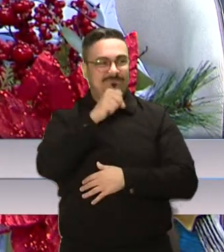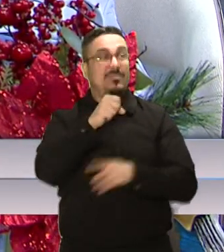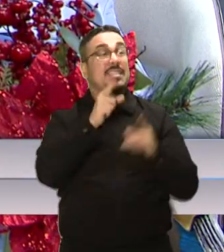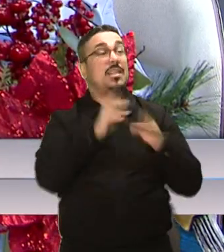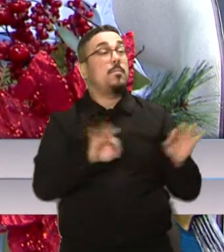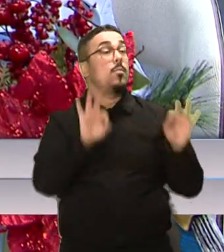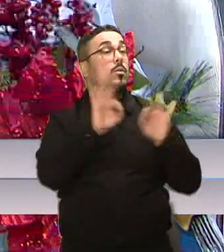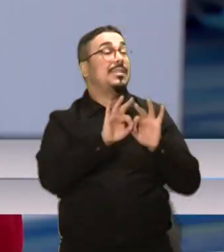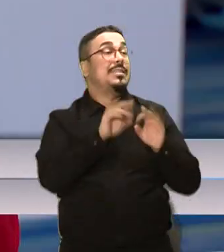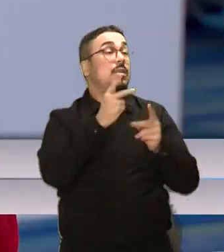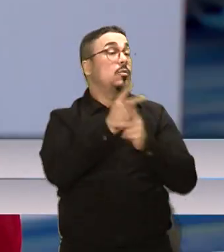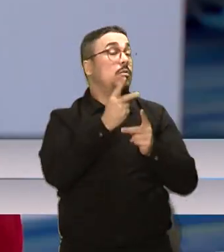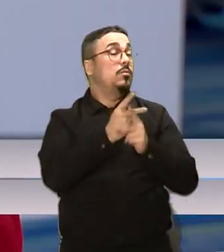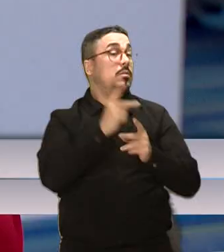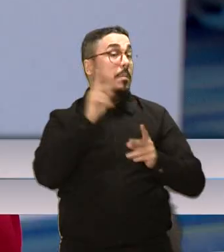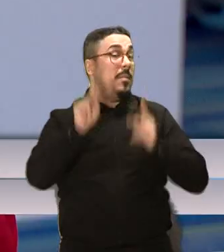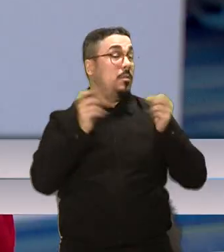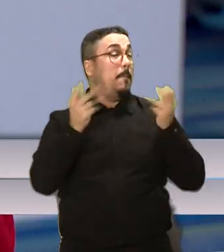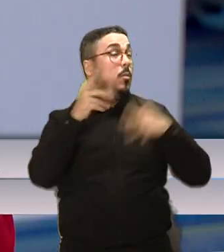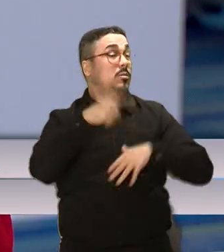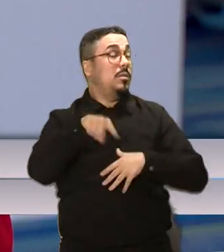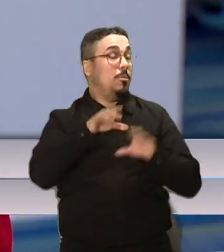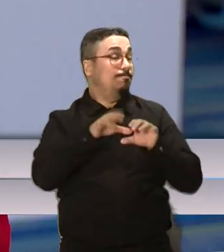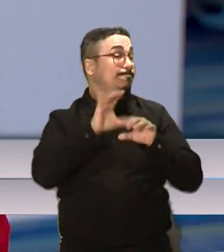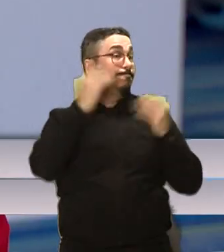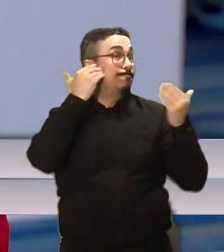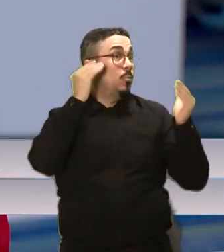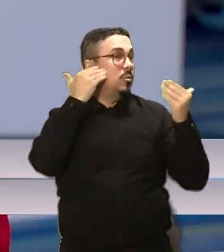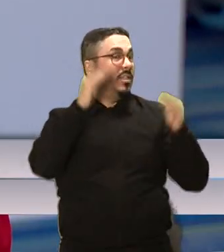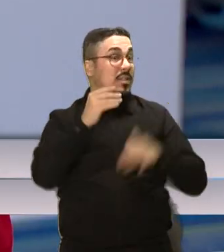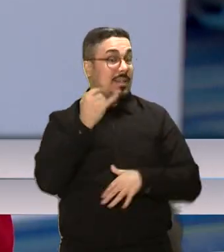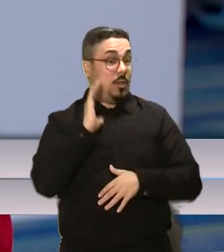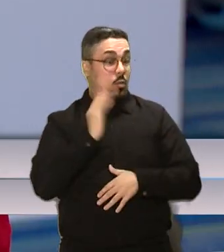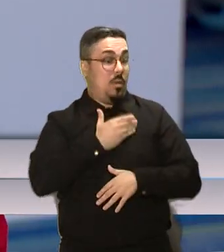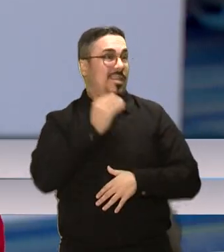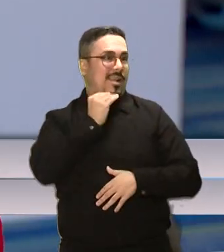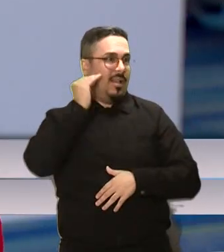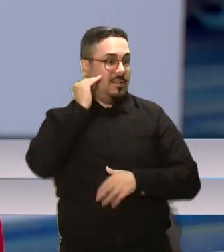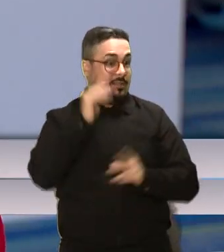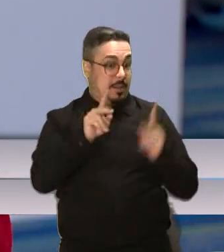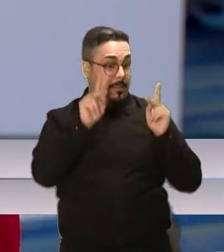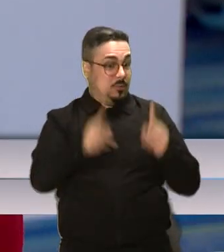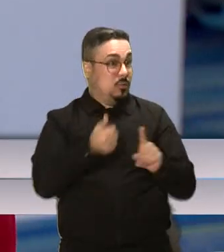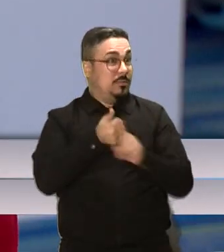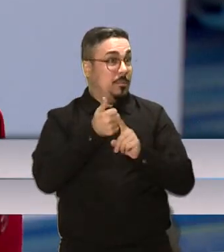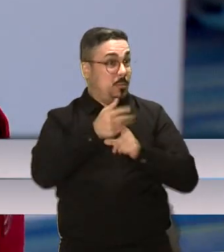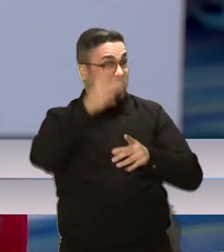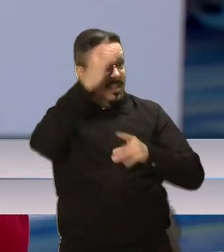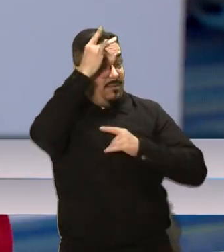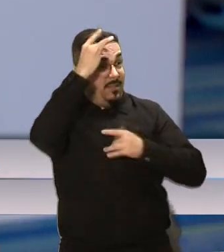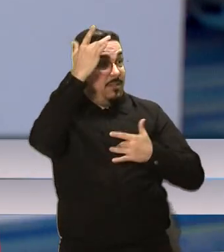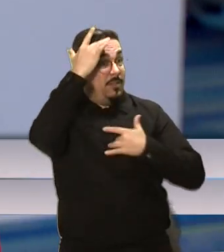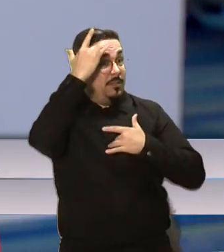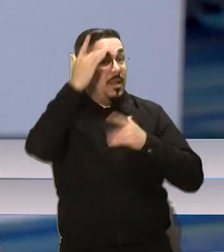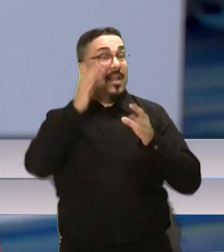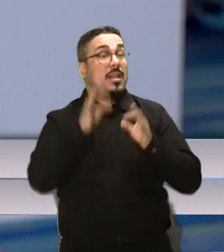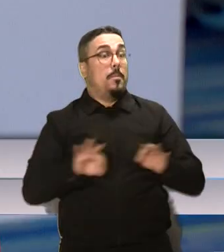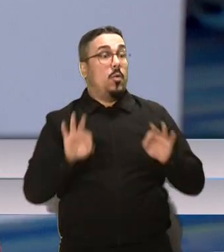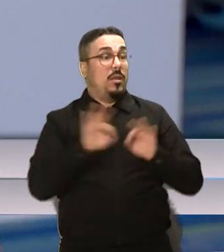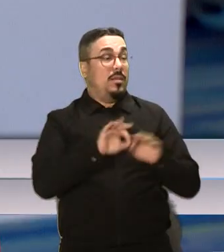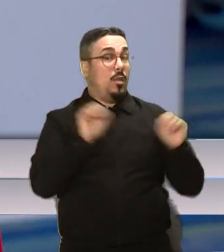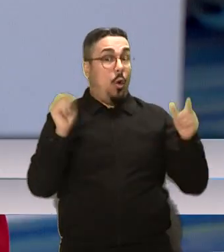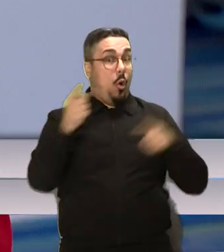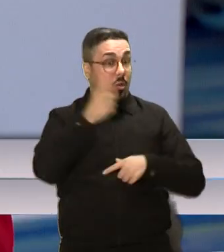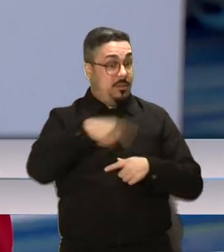no sabe, si tenemos en nuestro hogar una persona con dengue, es importante que tanto la persona enferma como el resto de la familia esté utilizando